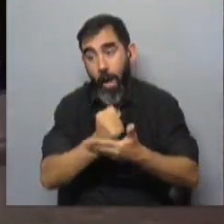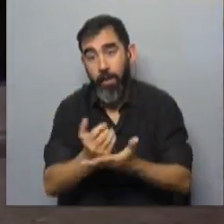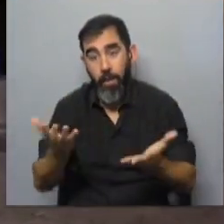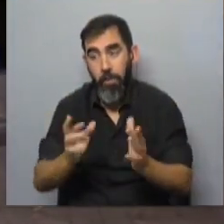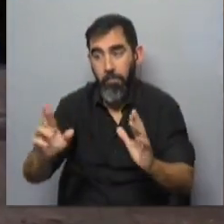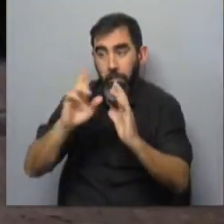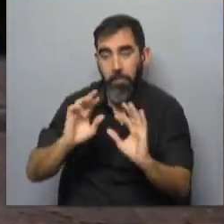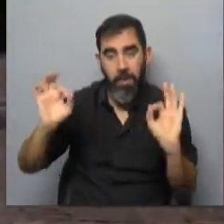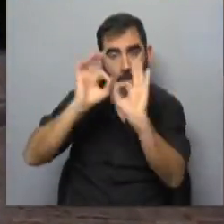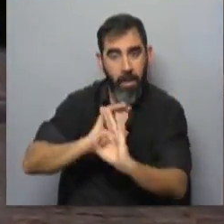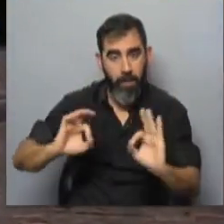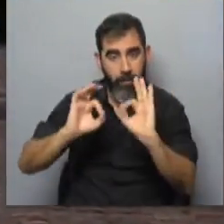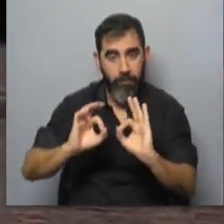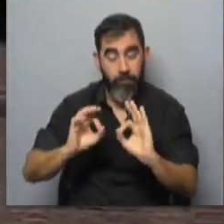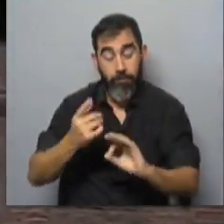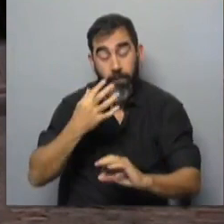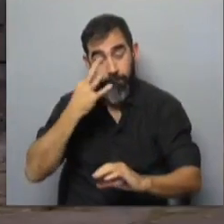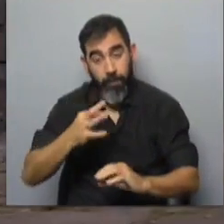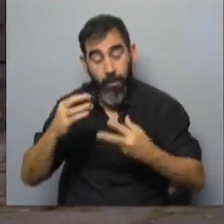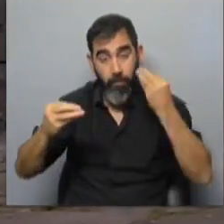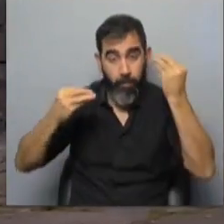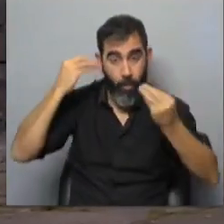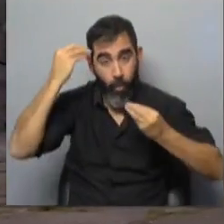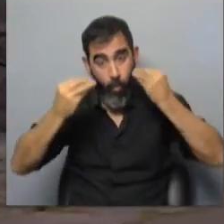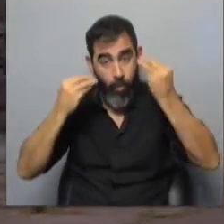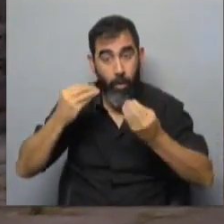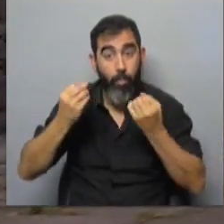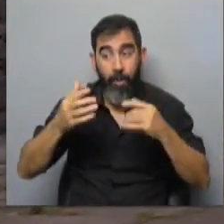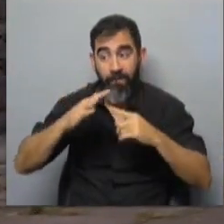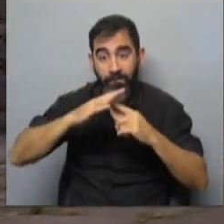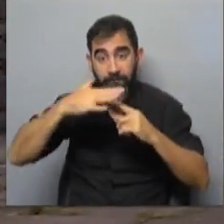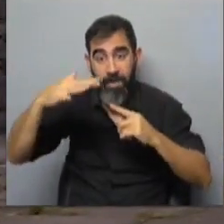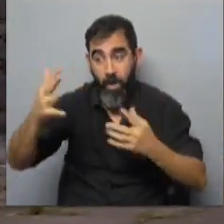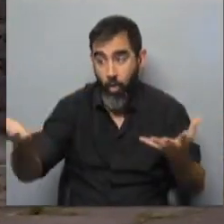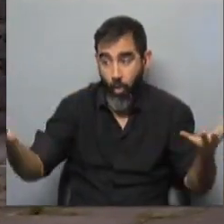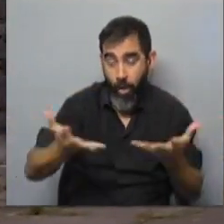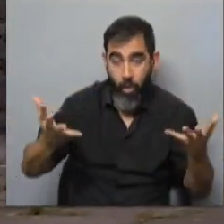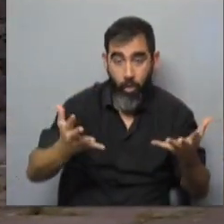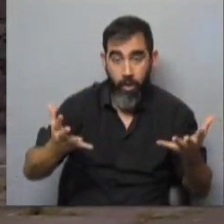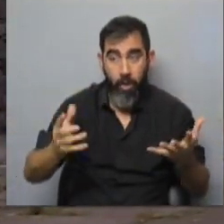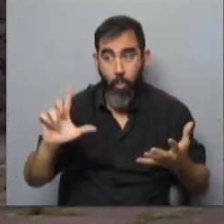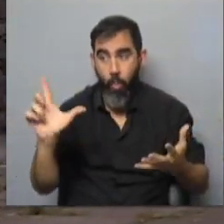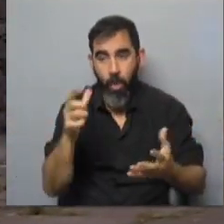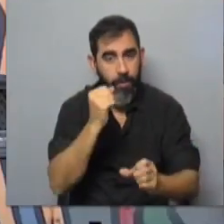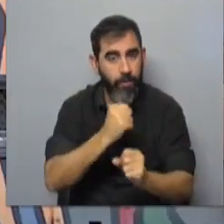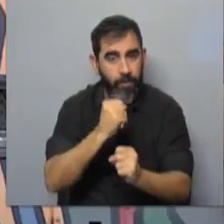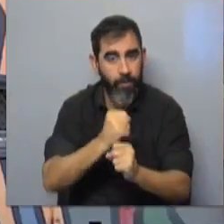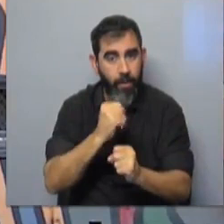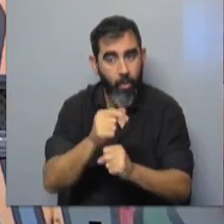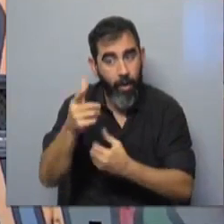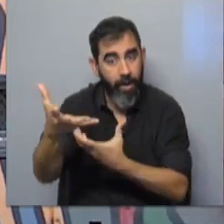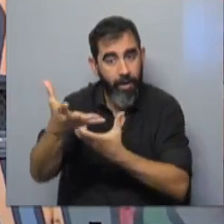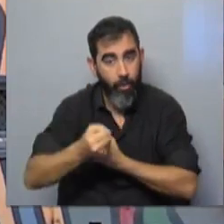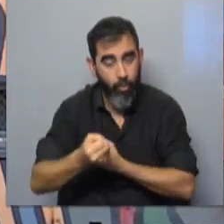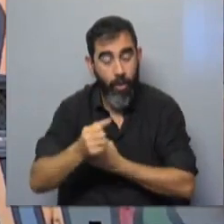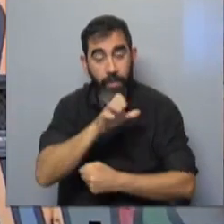nos ha dado respuesta. Entonces, sinceramente, estamos muy preocupados porque se nos viene el invierno, estábamos con falta de trabajo y esa ayuda que